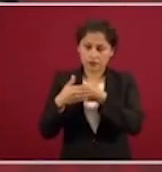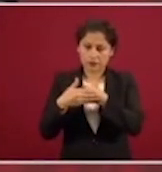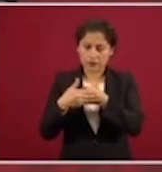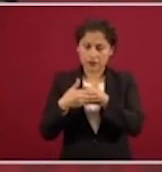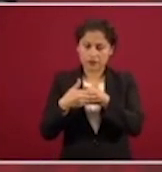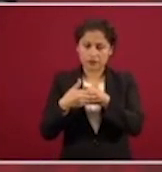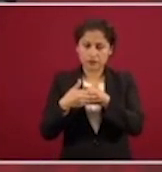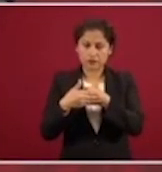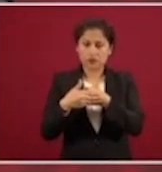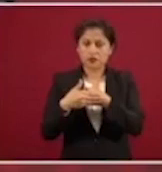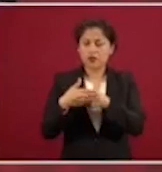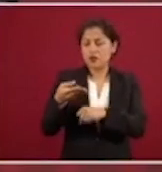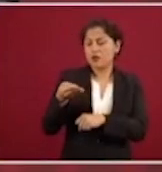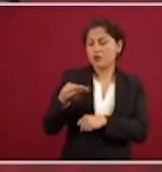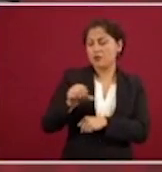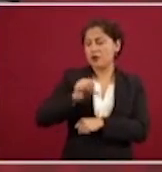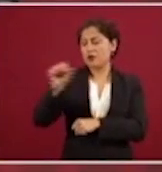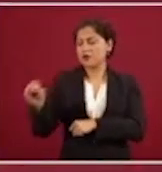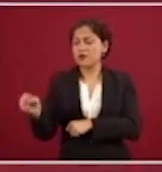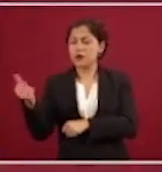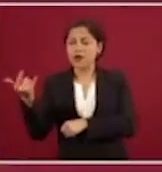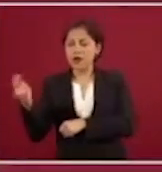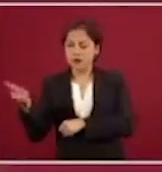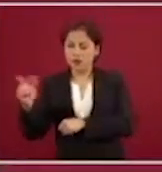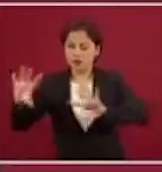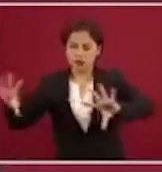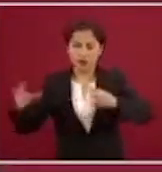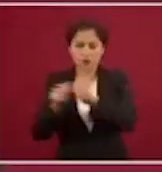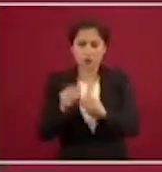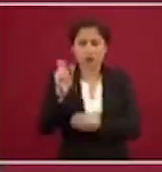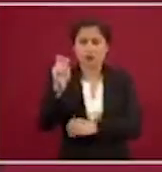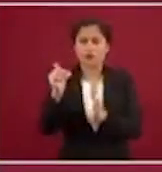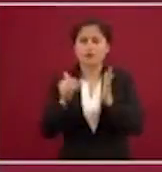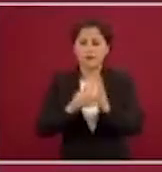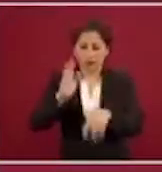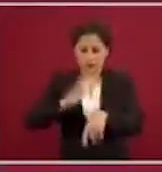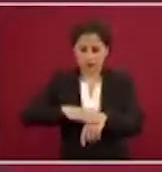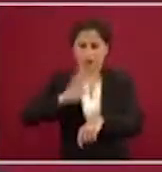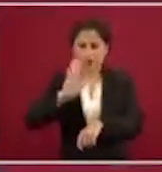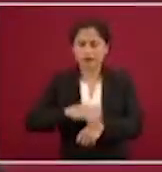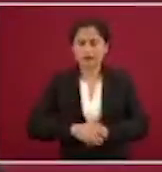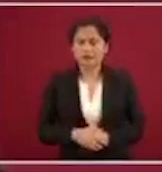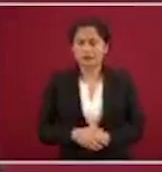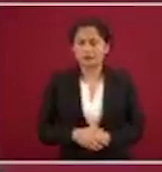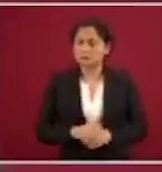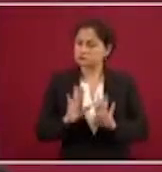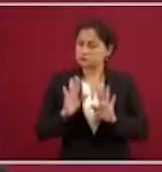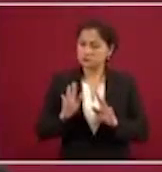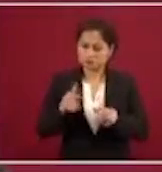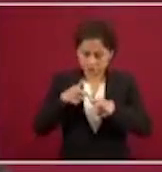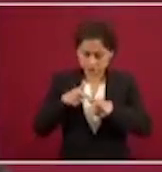mayo a julio 20 mil que les va a llegar su apoyo, por esto que hablaba, y seguimos adelante